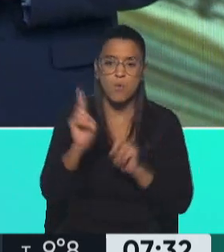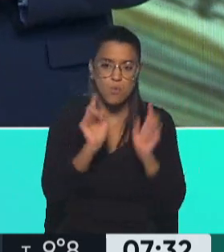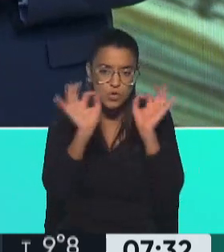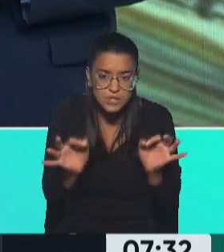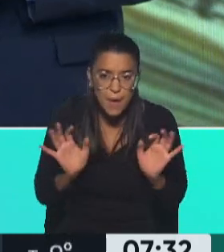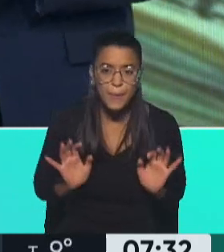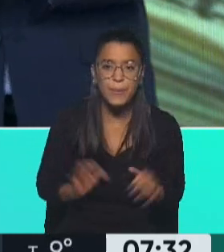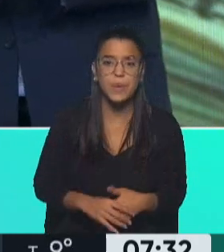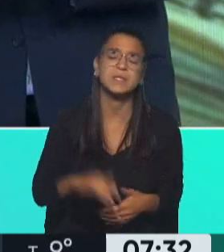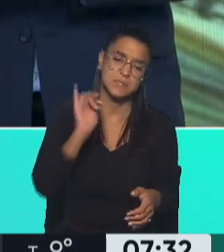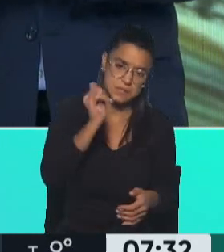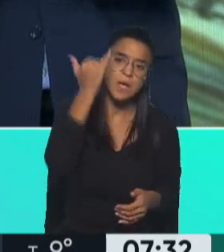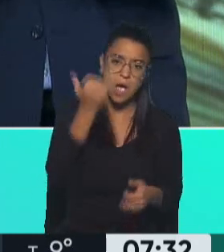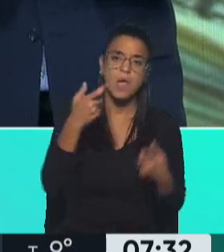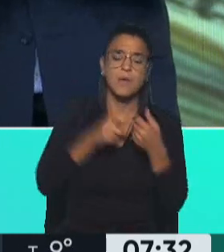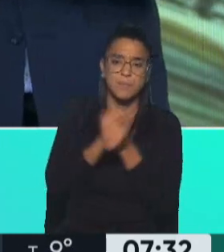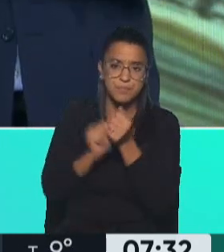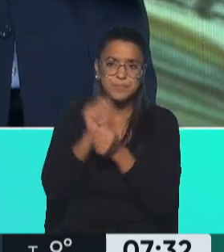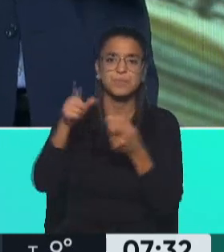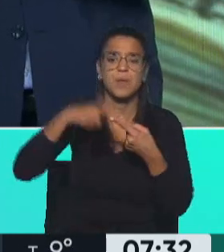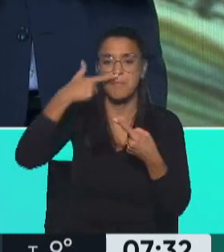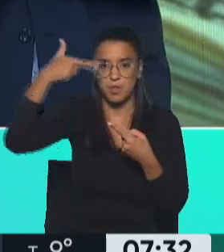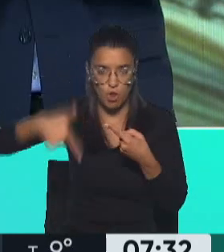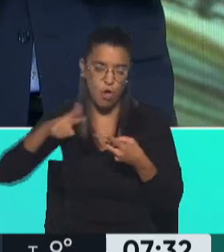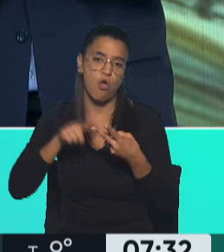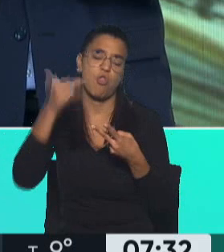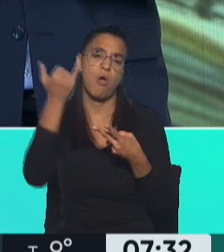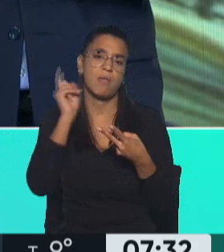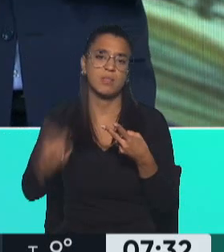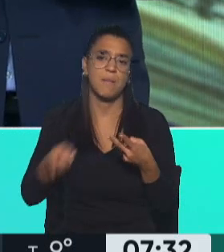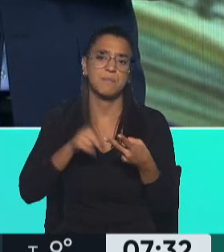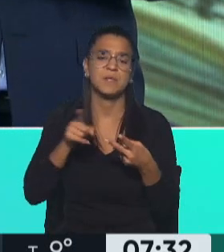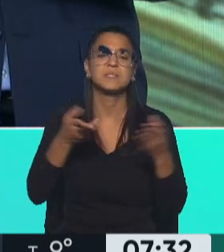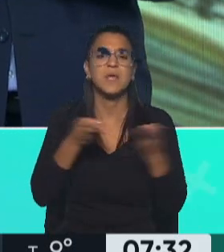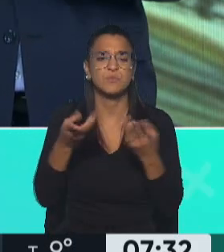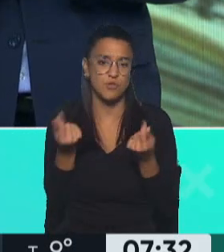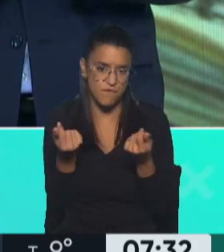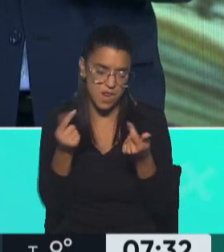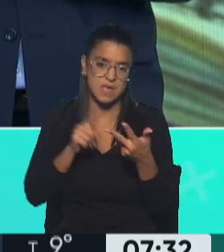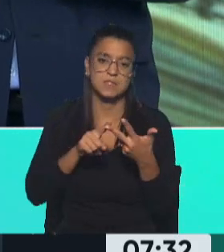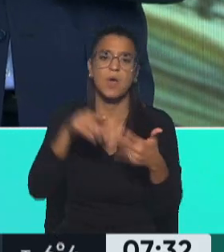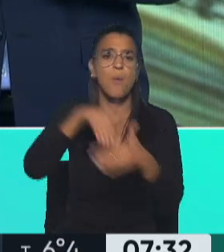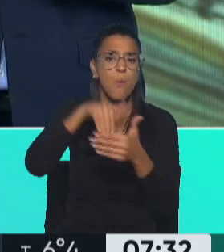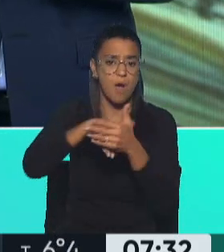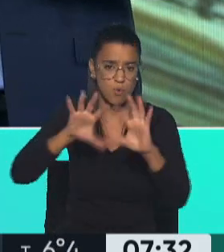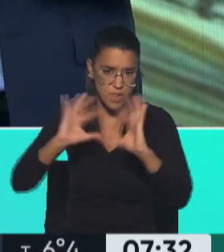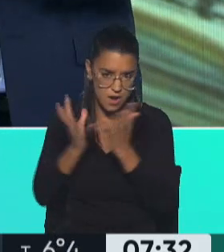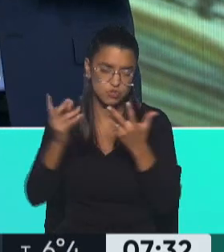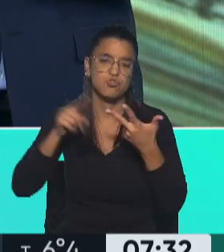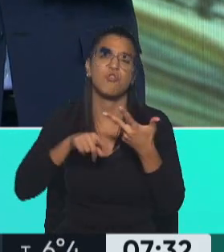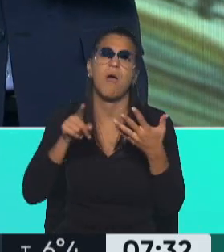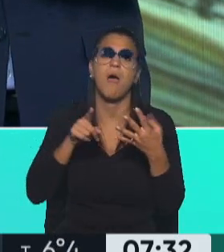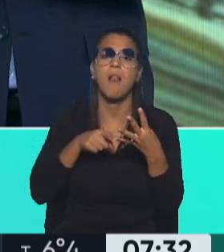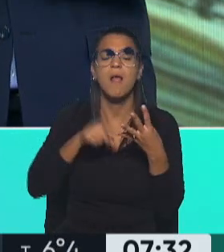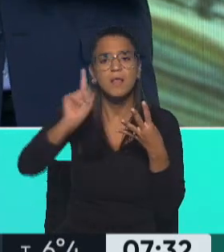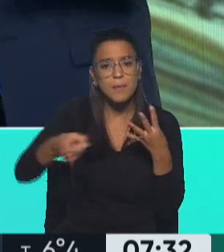hicieron esto? Sí, hay empresarios del rubro petrolero, hay empresarios del servicio financiero, banca internacional, hay